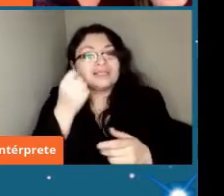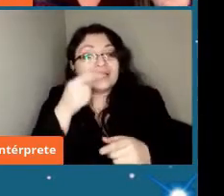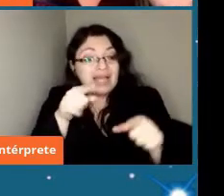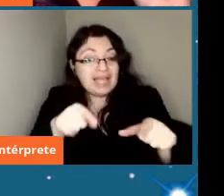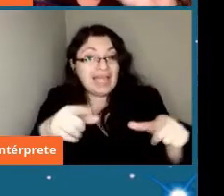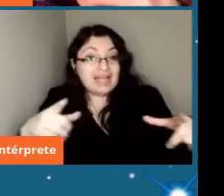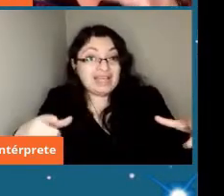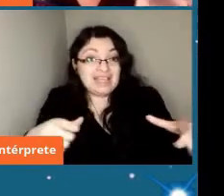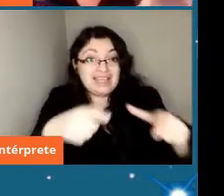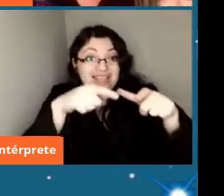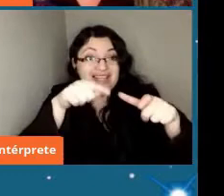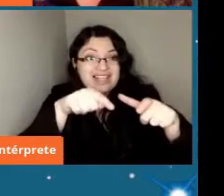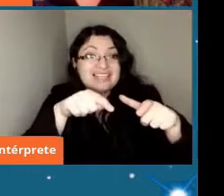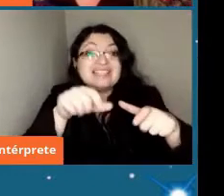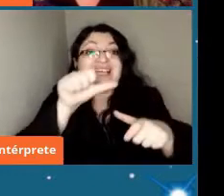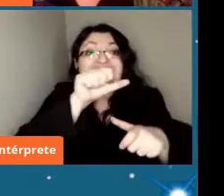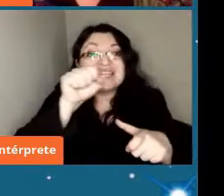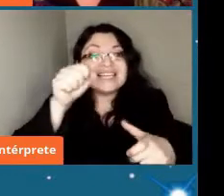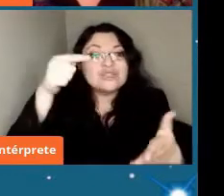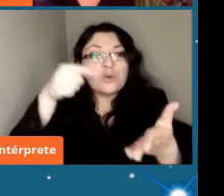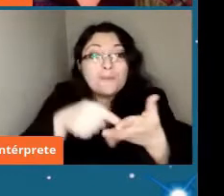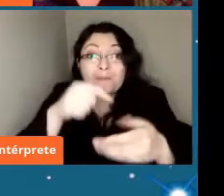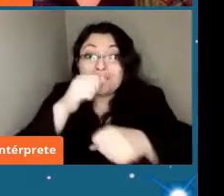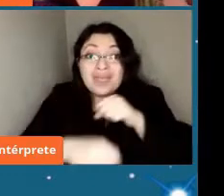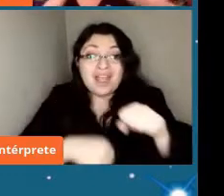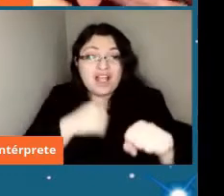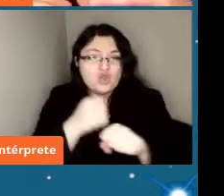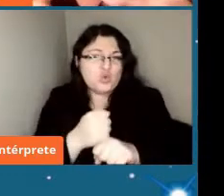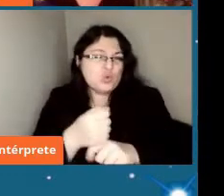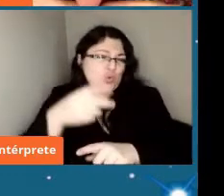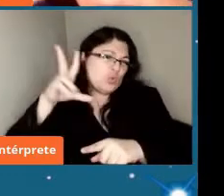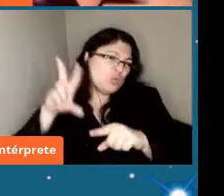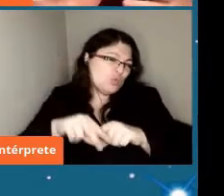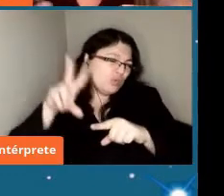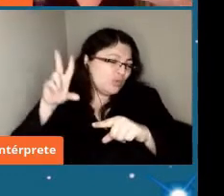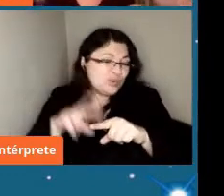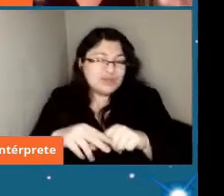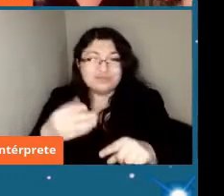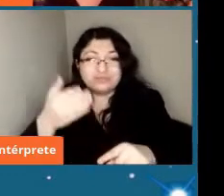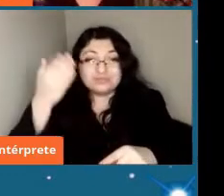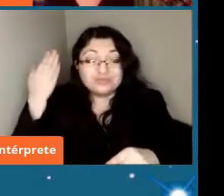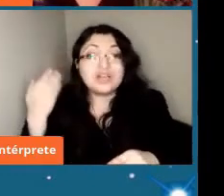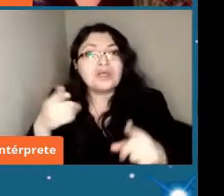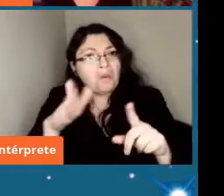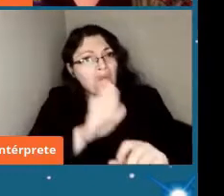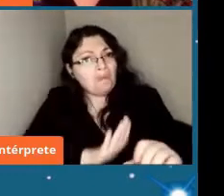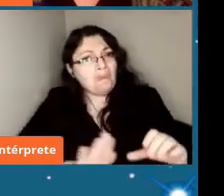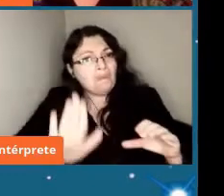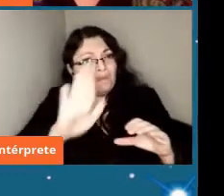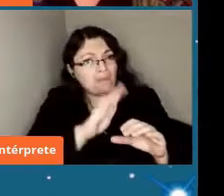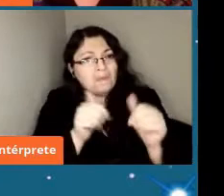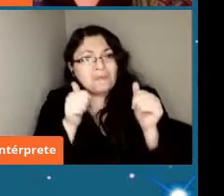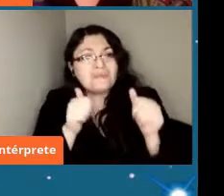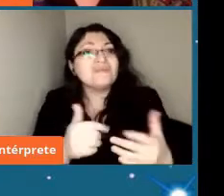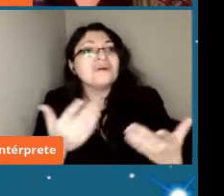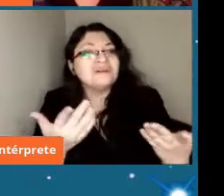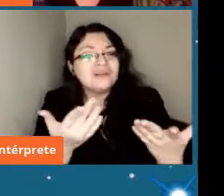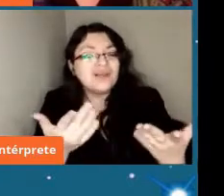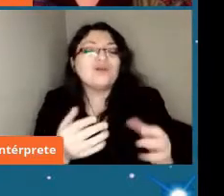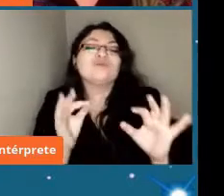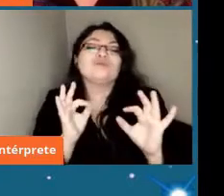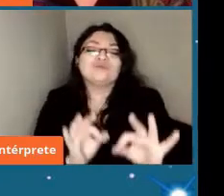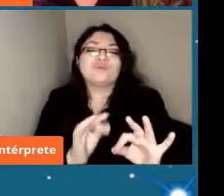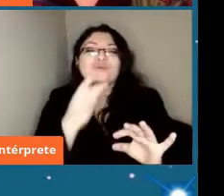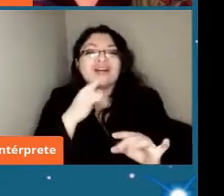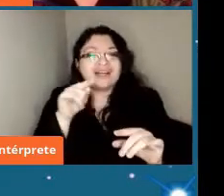600.000 años es bastante antiguo y se ha preservado bien gracias a que está en el desierto